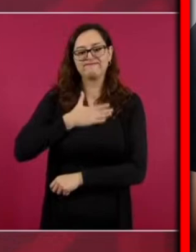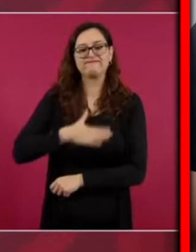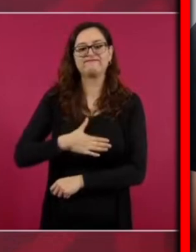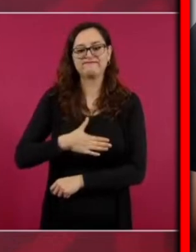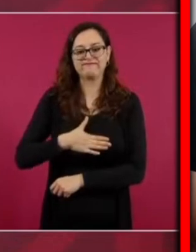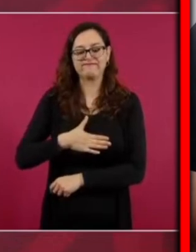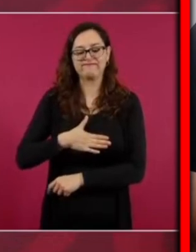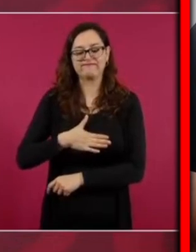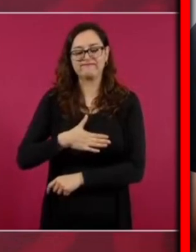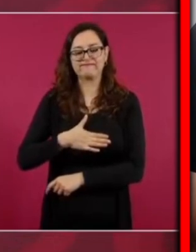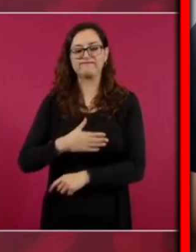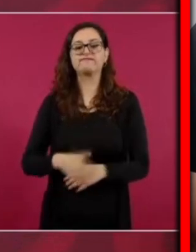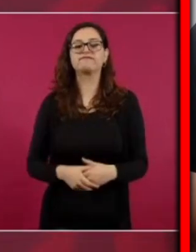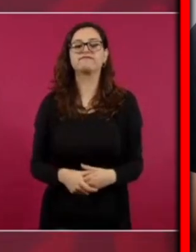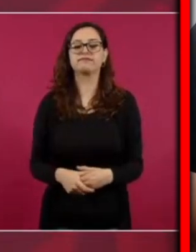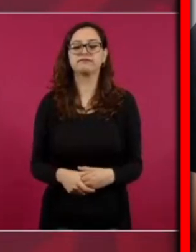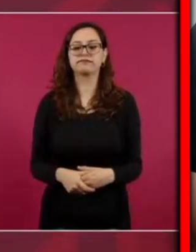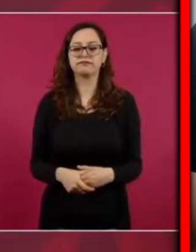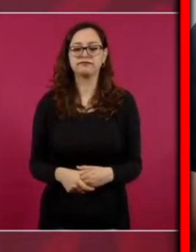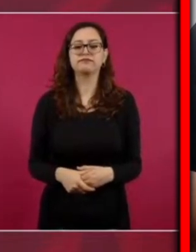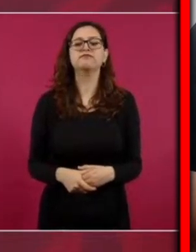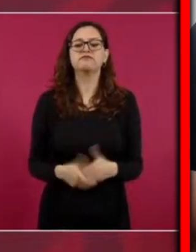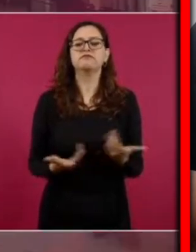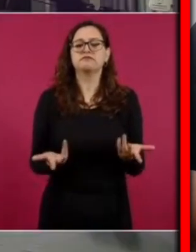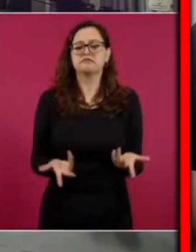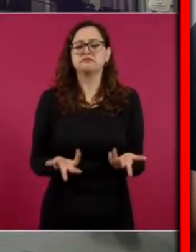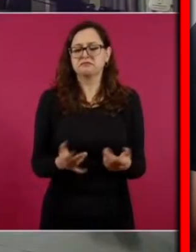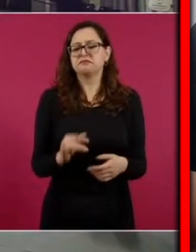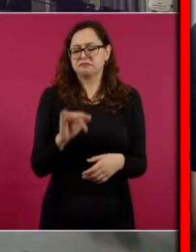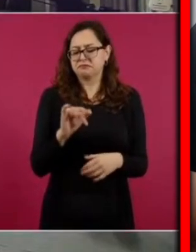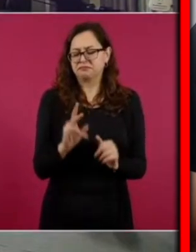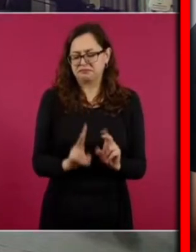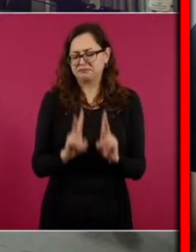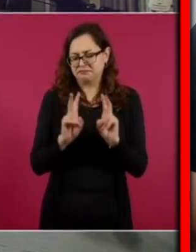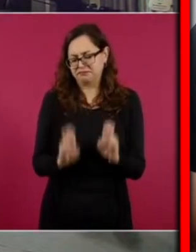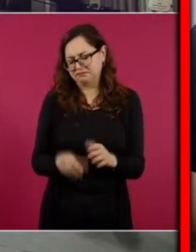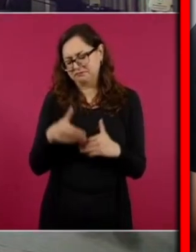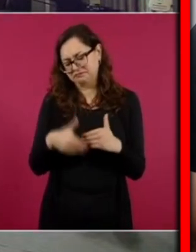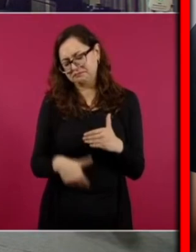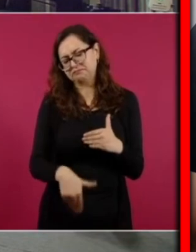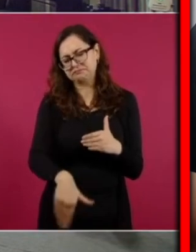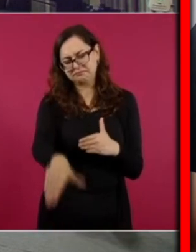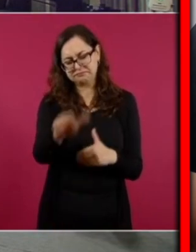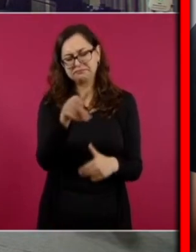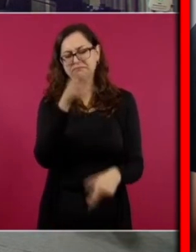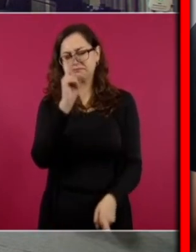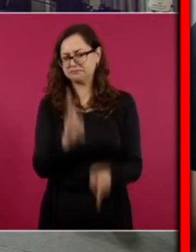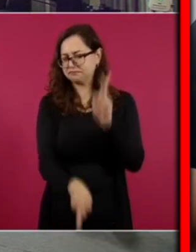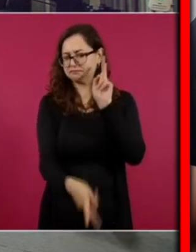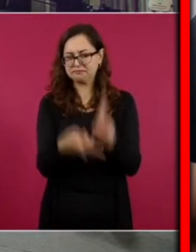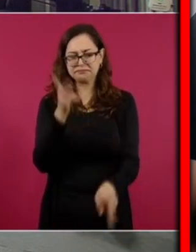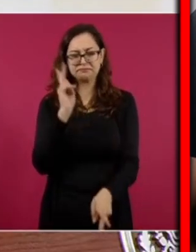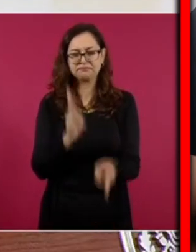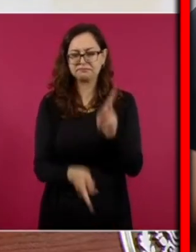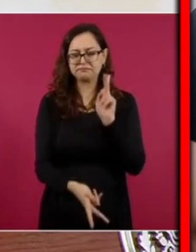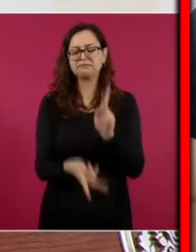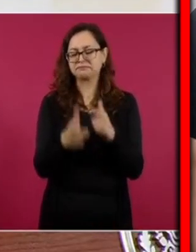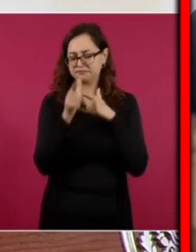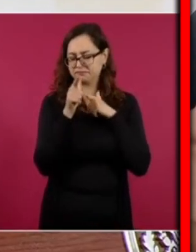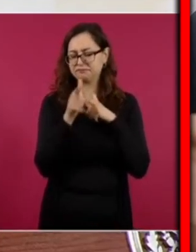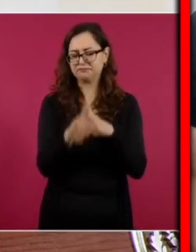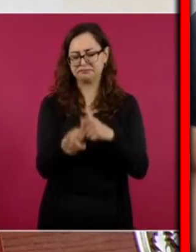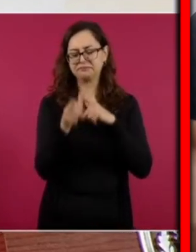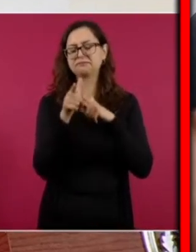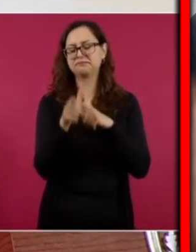a seguir tratando este asunto porque es mucho descaro